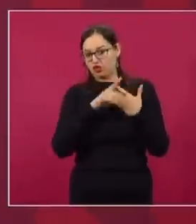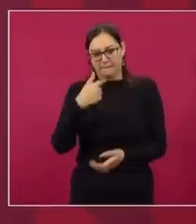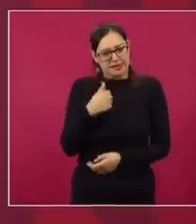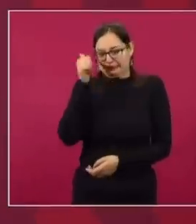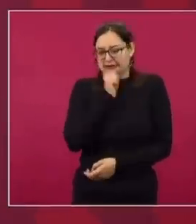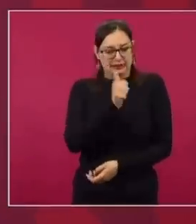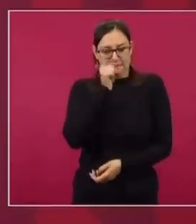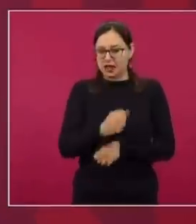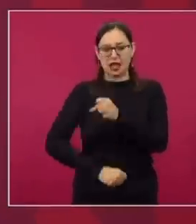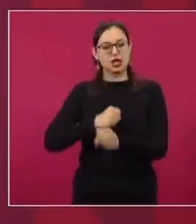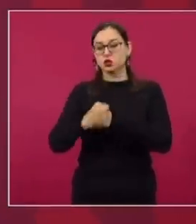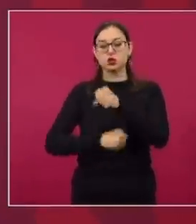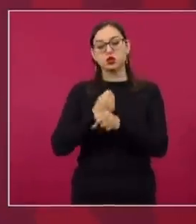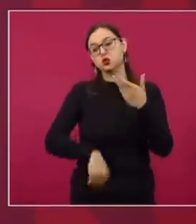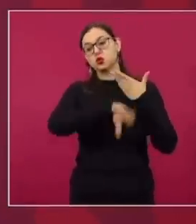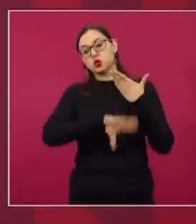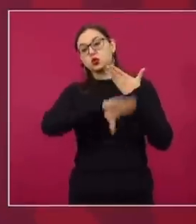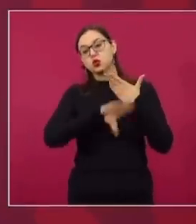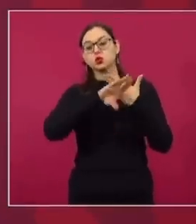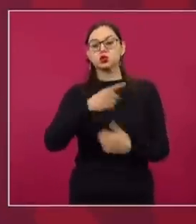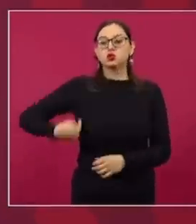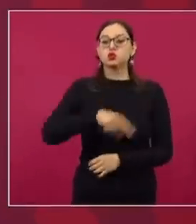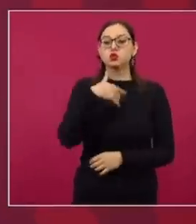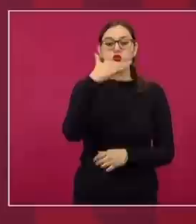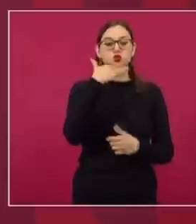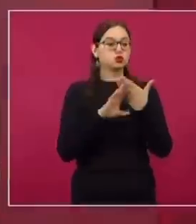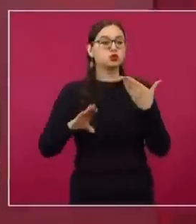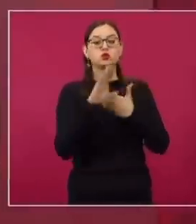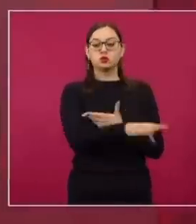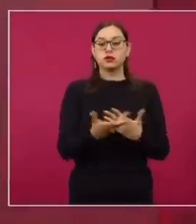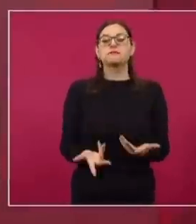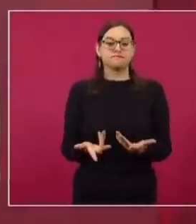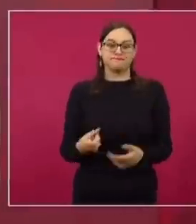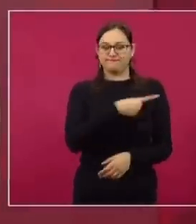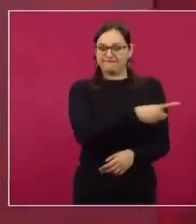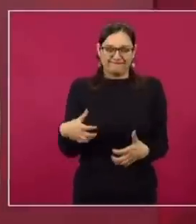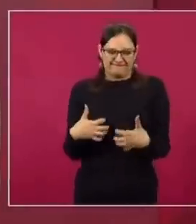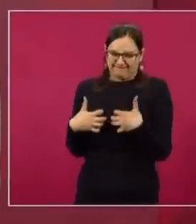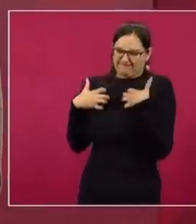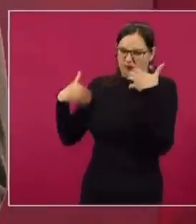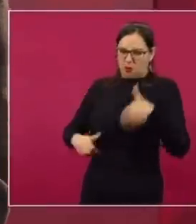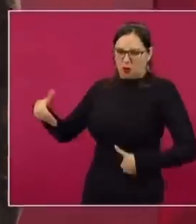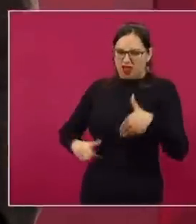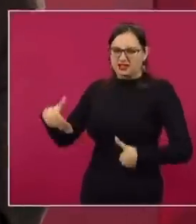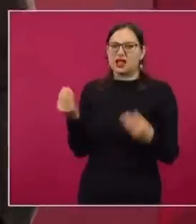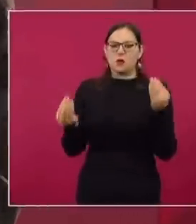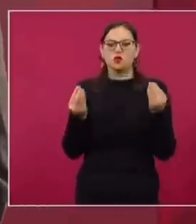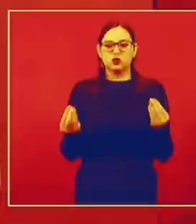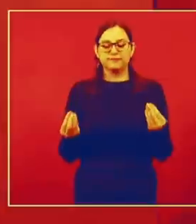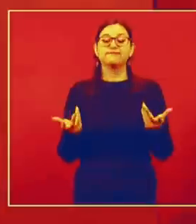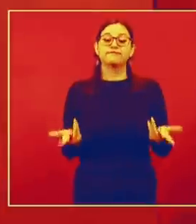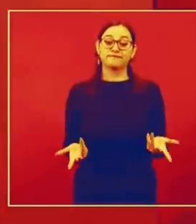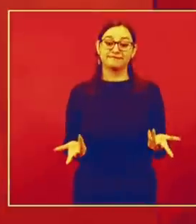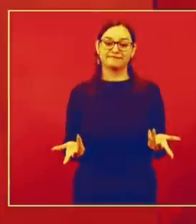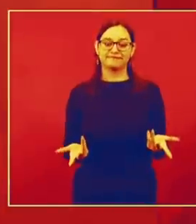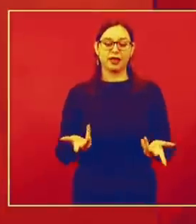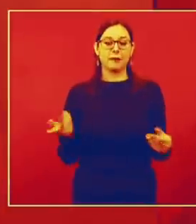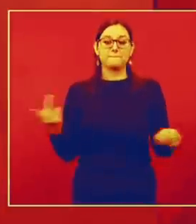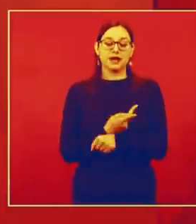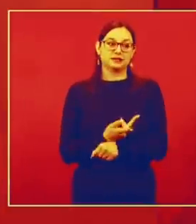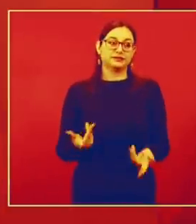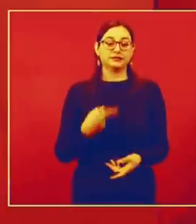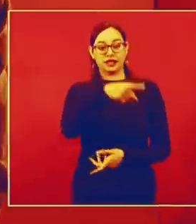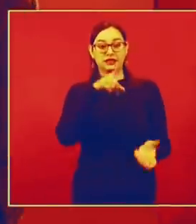transformación y acabar con la corrupción y esto les molesta mucho a los conservadores. Una vez un maestro en la Facultad de Ciencia Política, por eso hablo de la